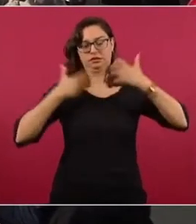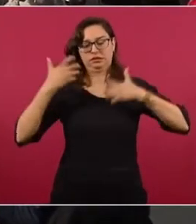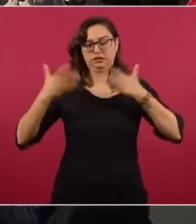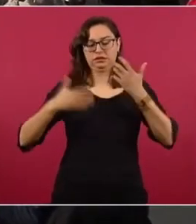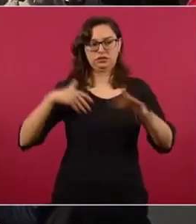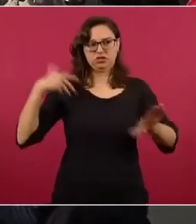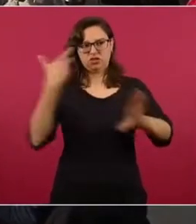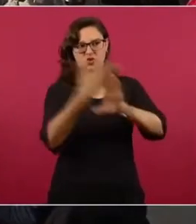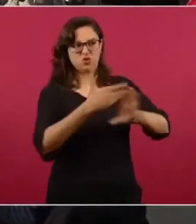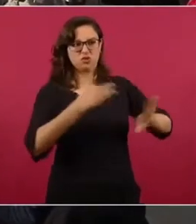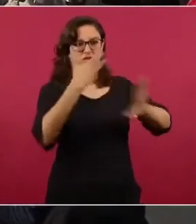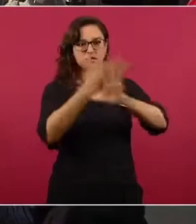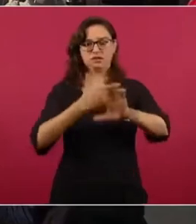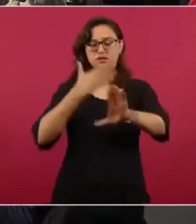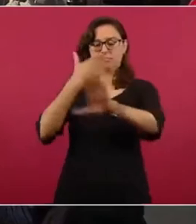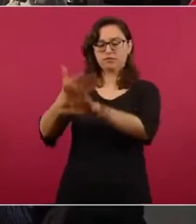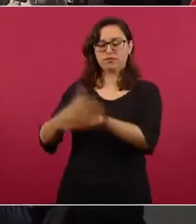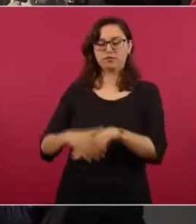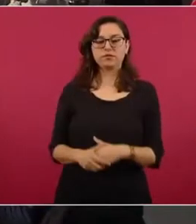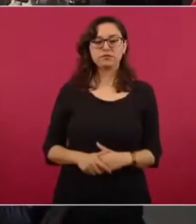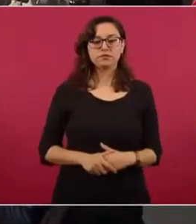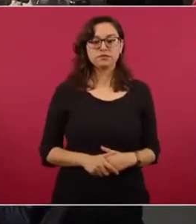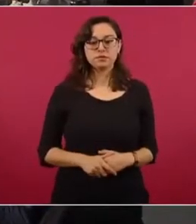¿Mande? ¿Mande?